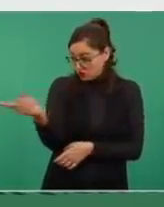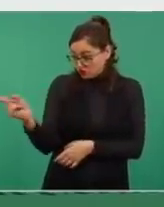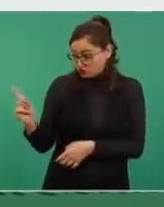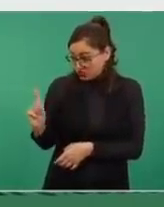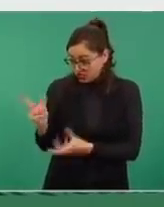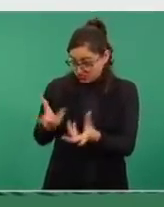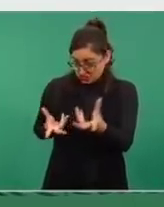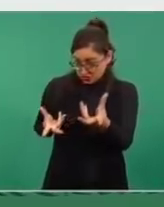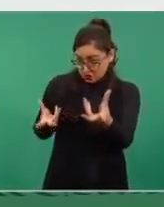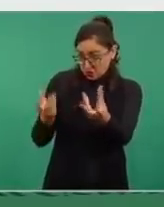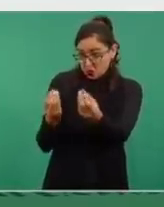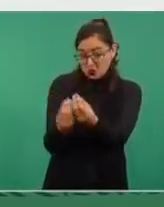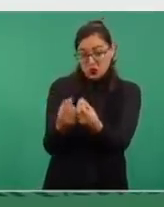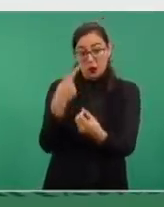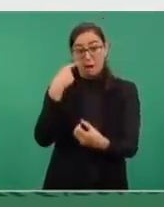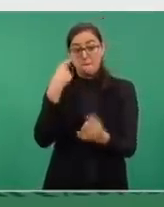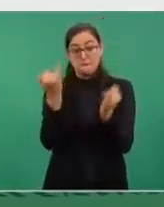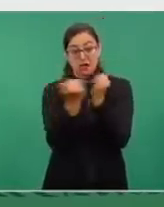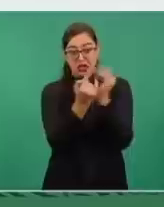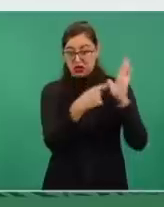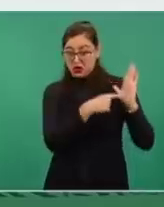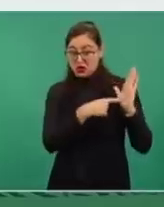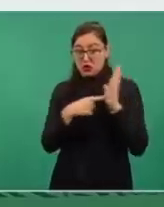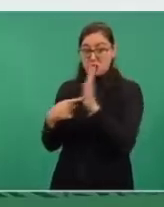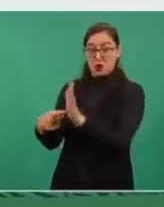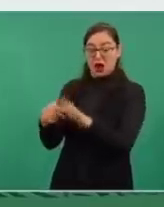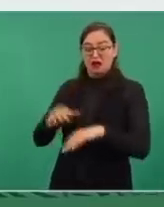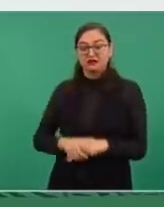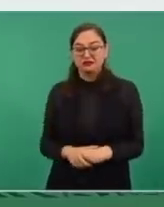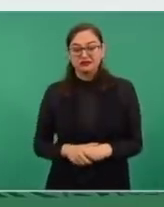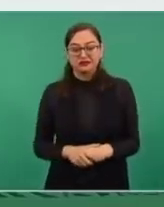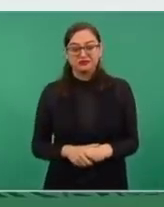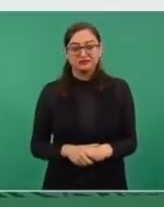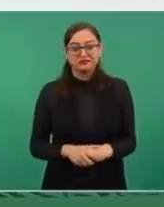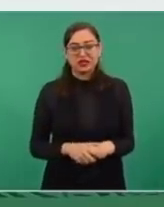Pero fíjense lo que reproduce. ¿Sabías qué?